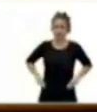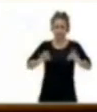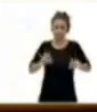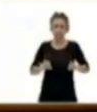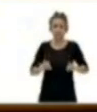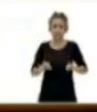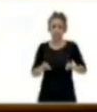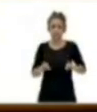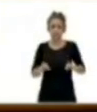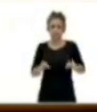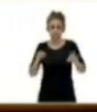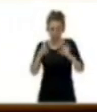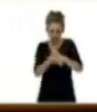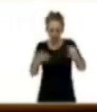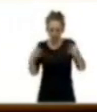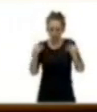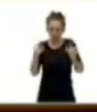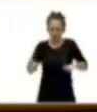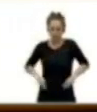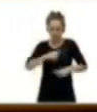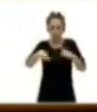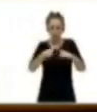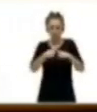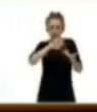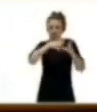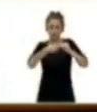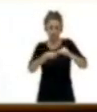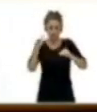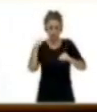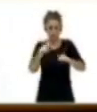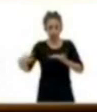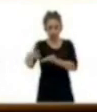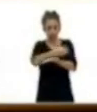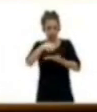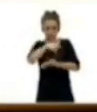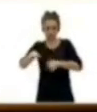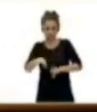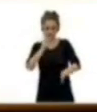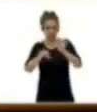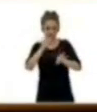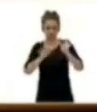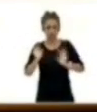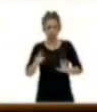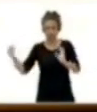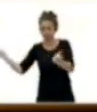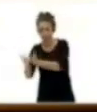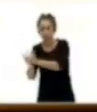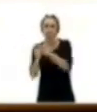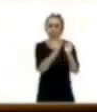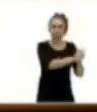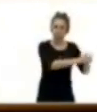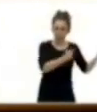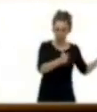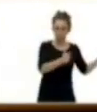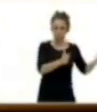reflejo y adoptar esas decisiones que tomamos entre todos y todos los ciudadanos. Nosotros además creemos